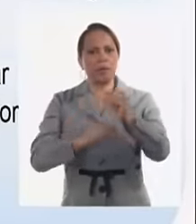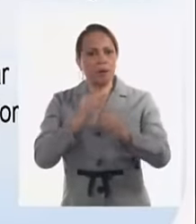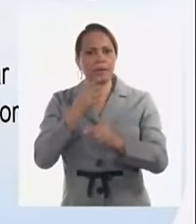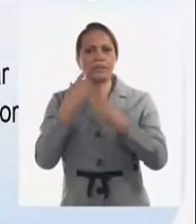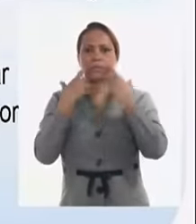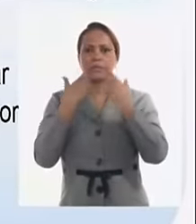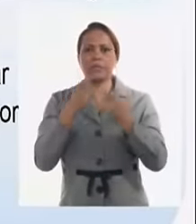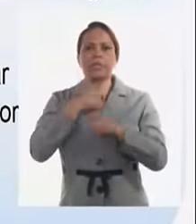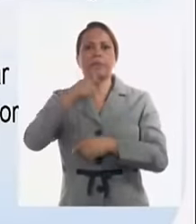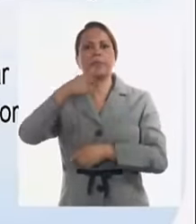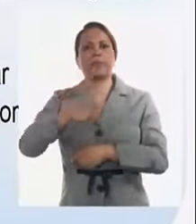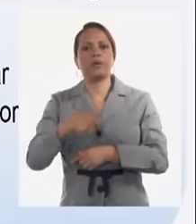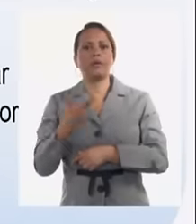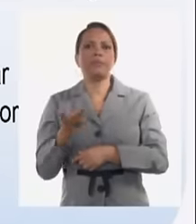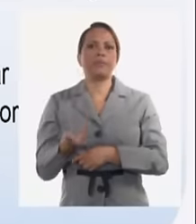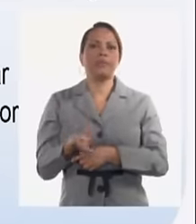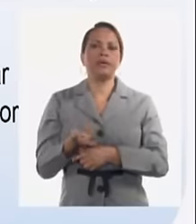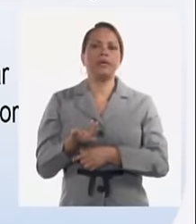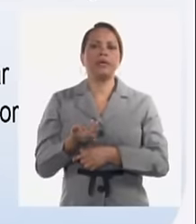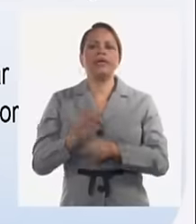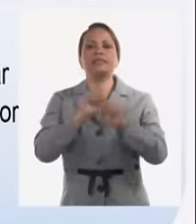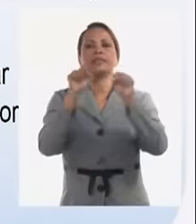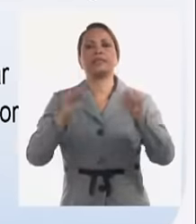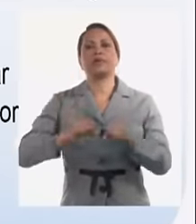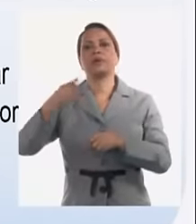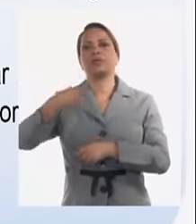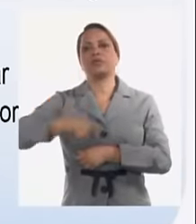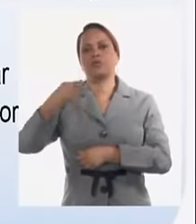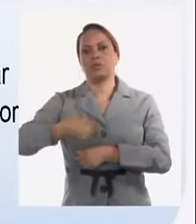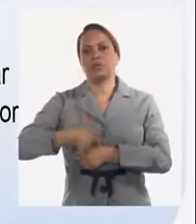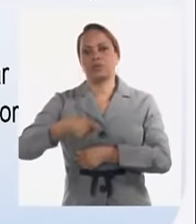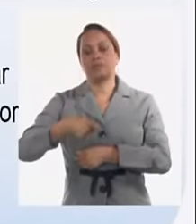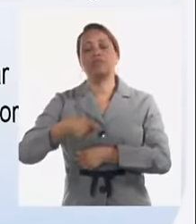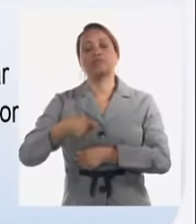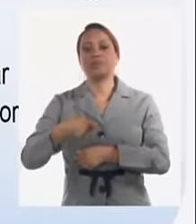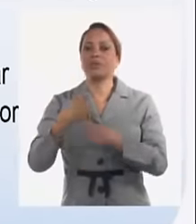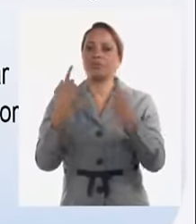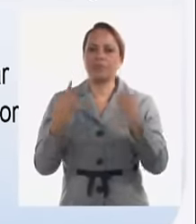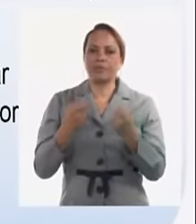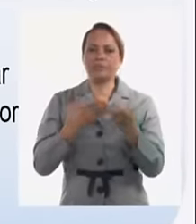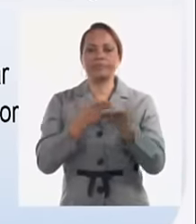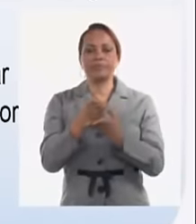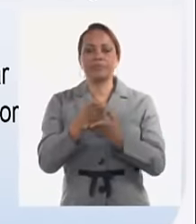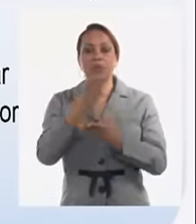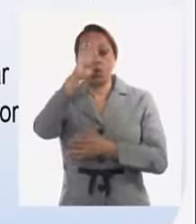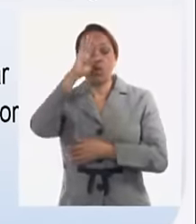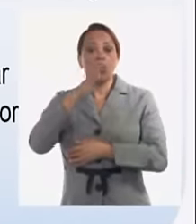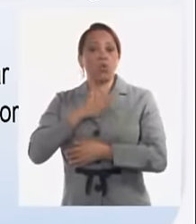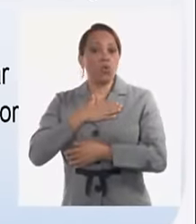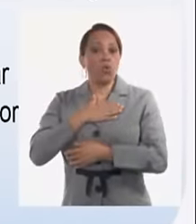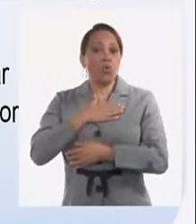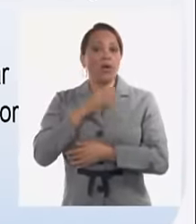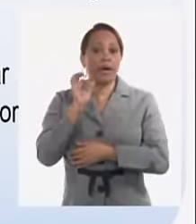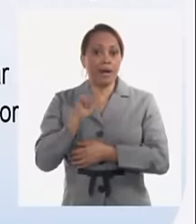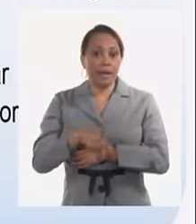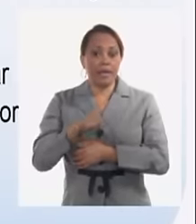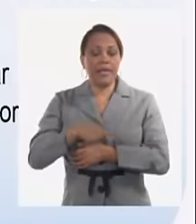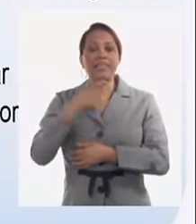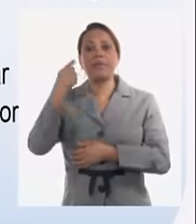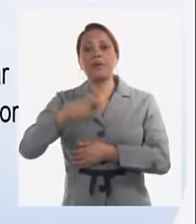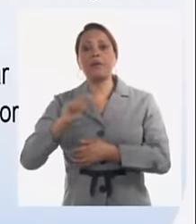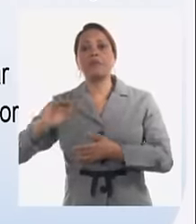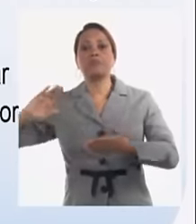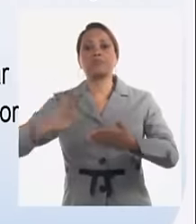un ejemplo a seguir todo el sistema de justicia pero todavía es insuficiente un país como el nuestro tenemos que eliminar todo